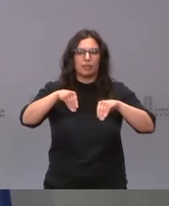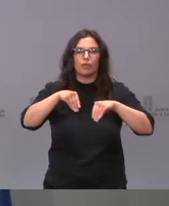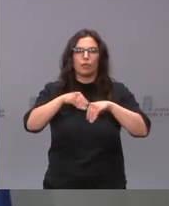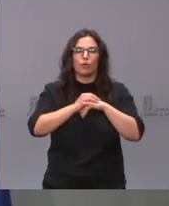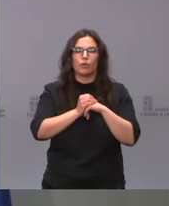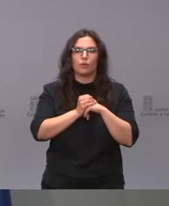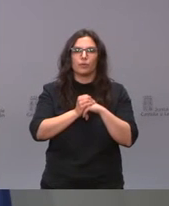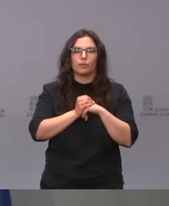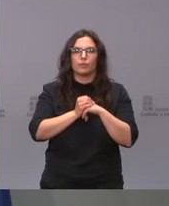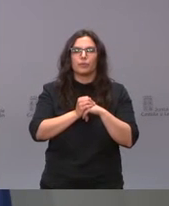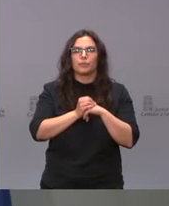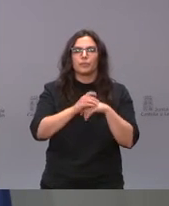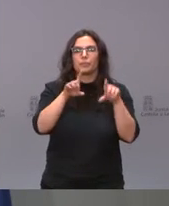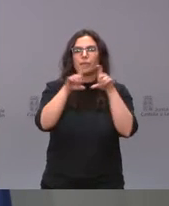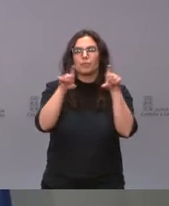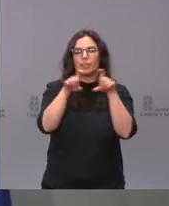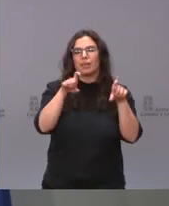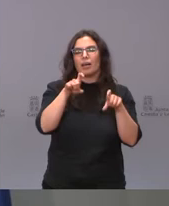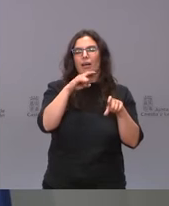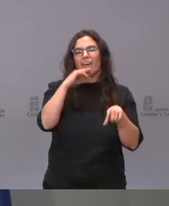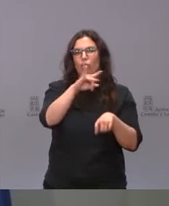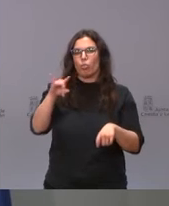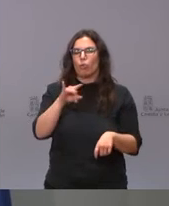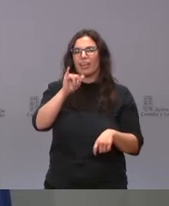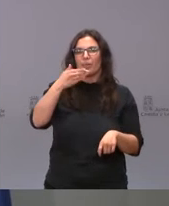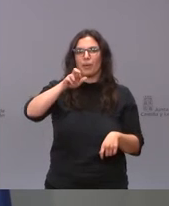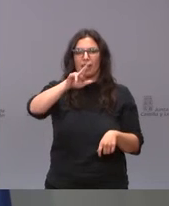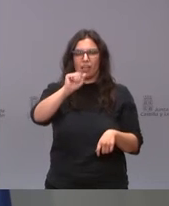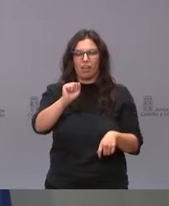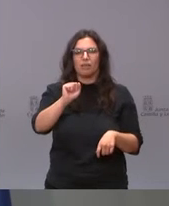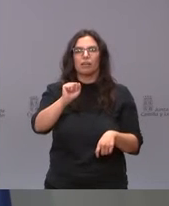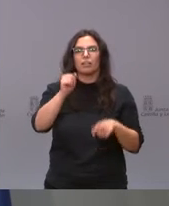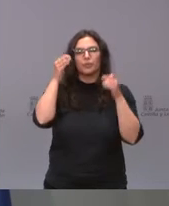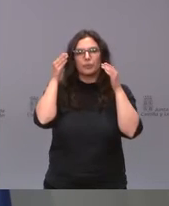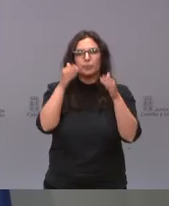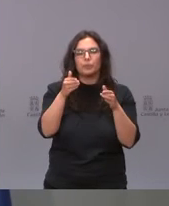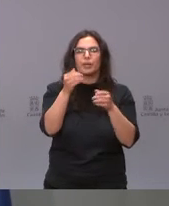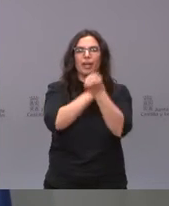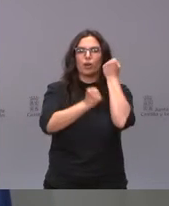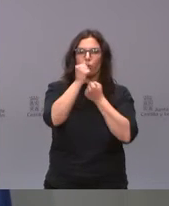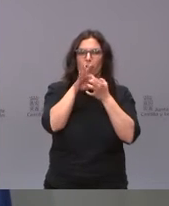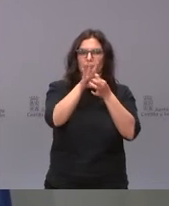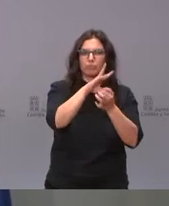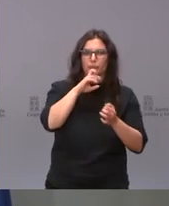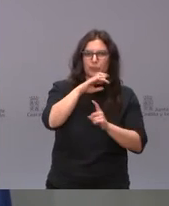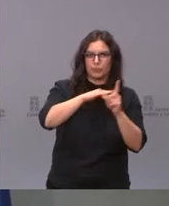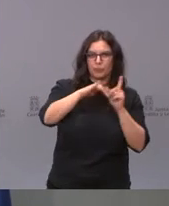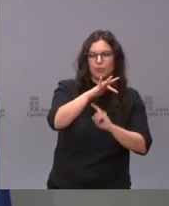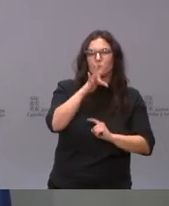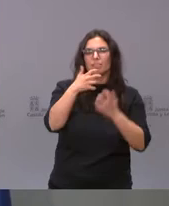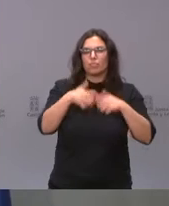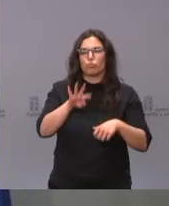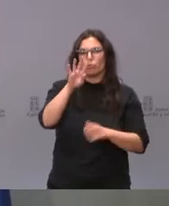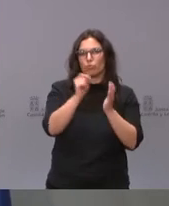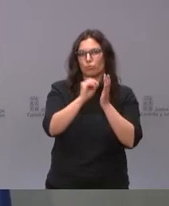la azucarera Iberia, centrada en bioeconomía y en la agroindustria 4.0, que